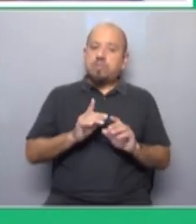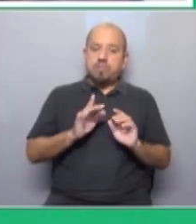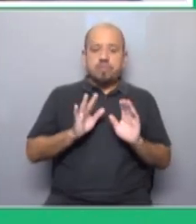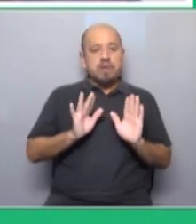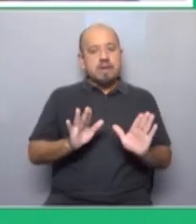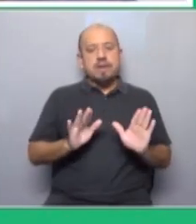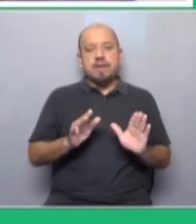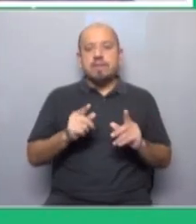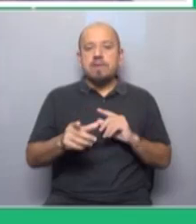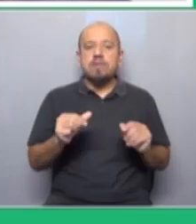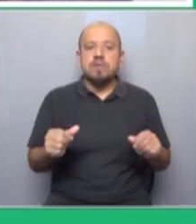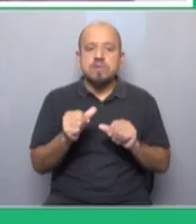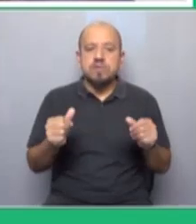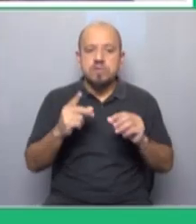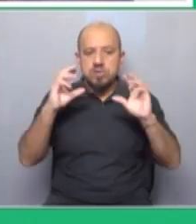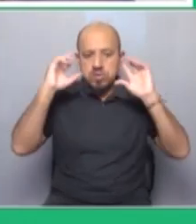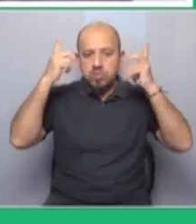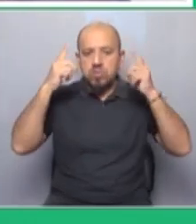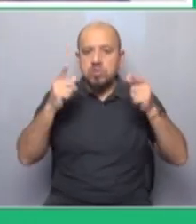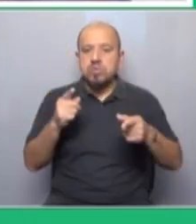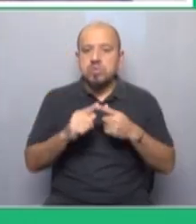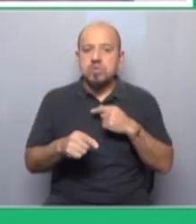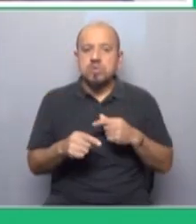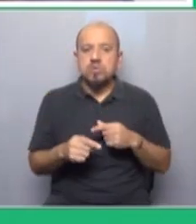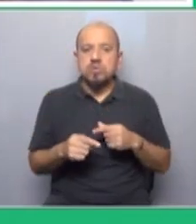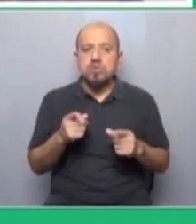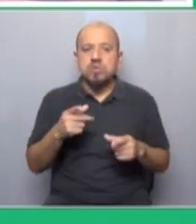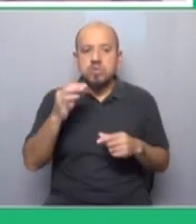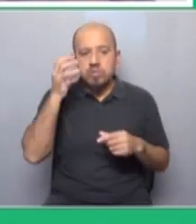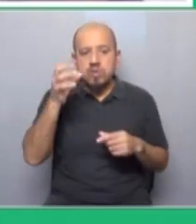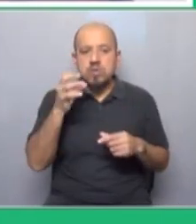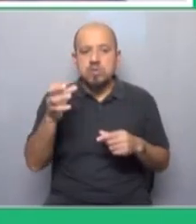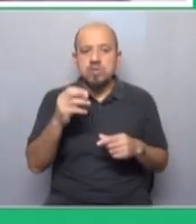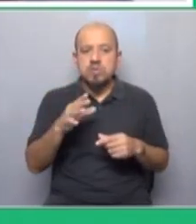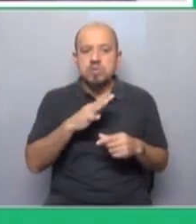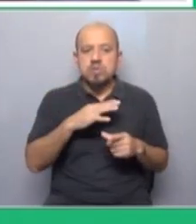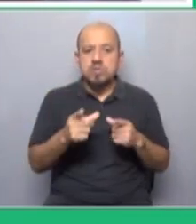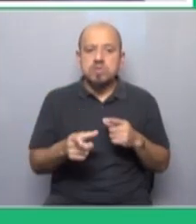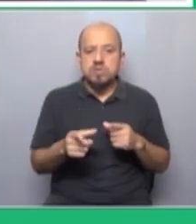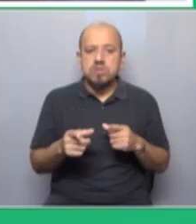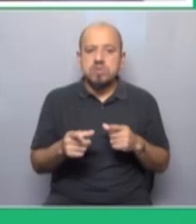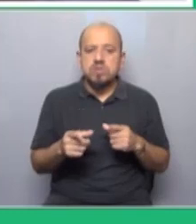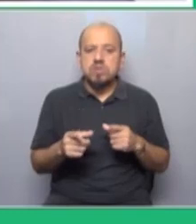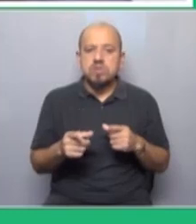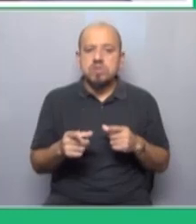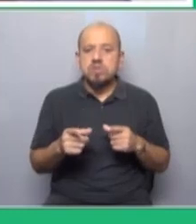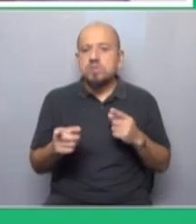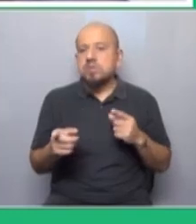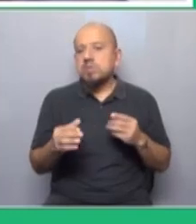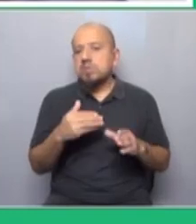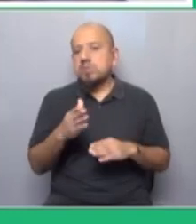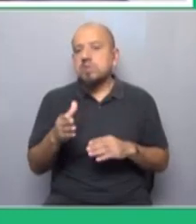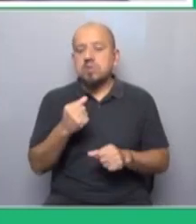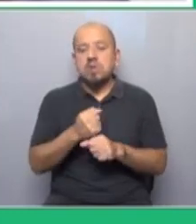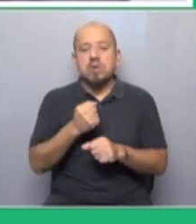a provocar una revolución desde abajo y esto es muy peligroso. Tenemos que tirar algunas migajas a la clase